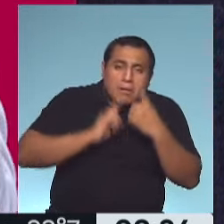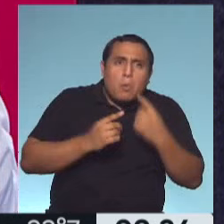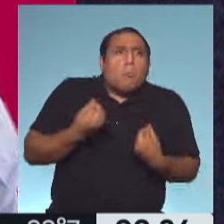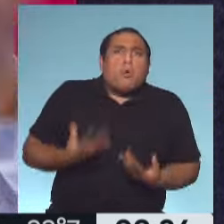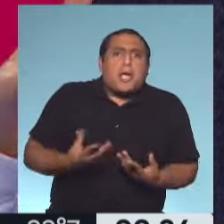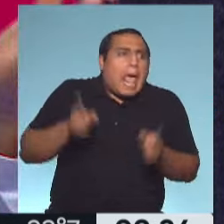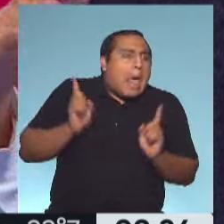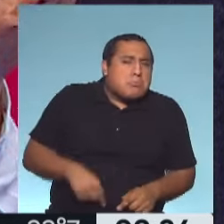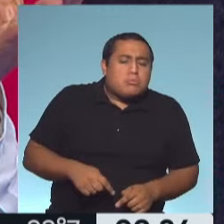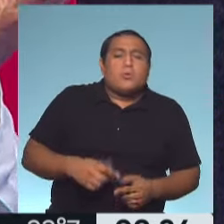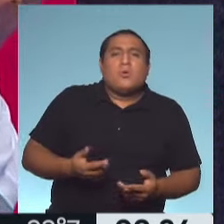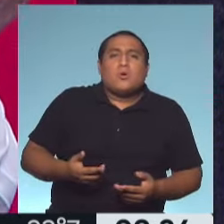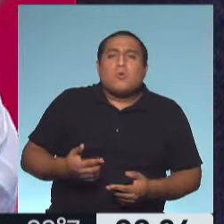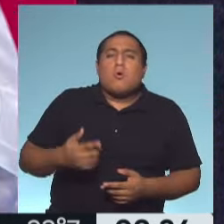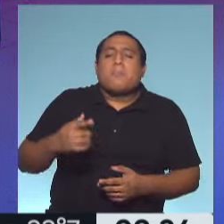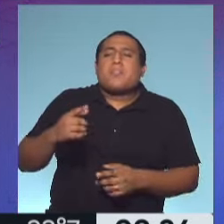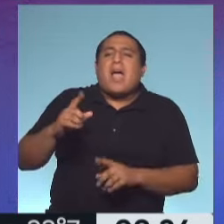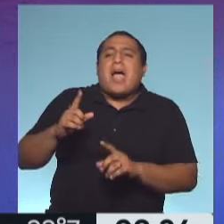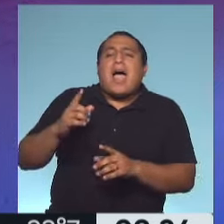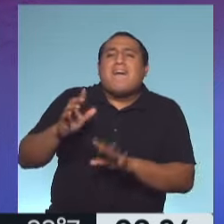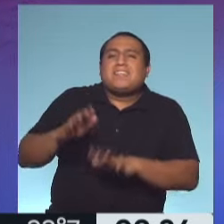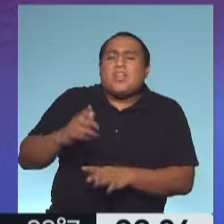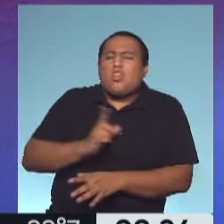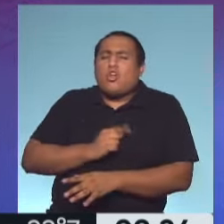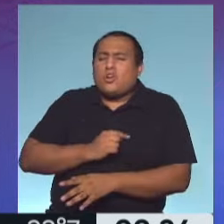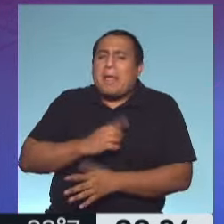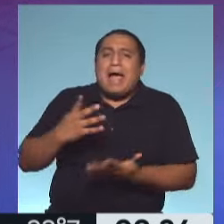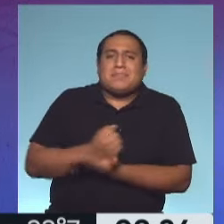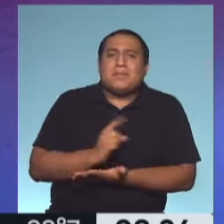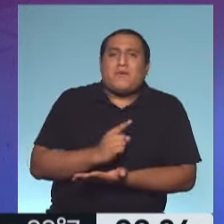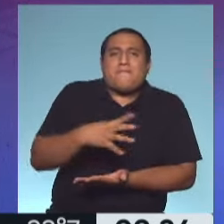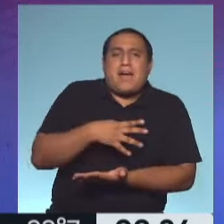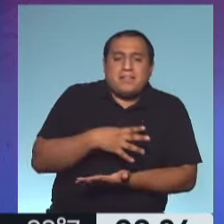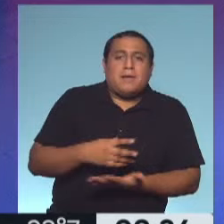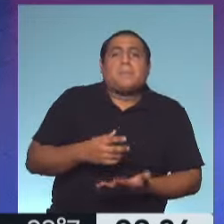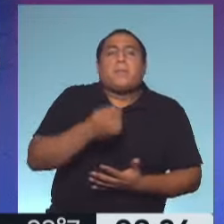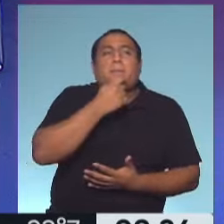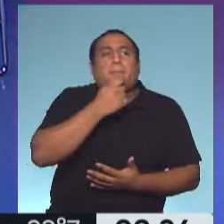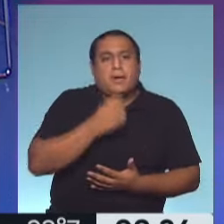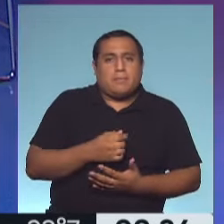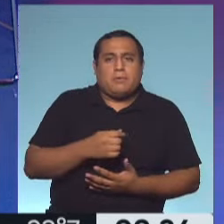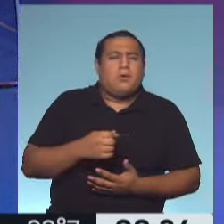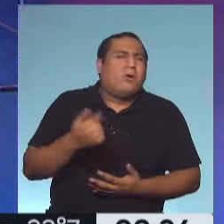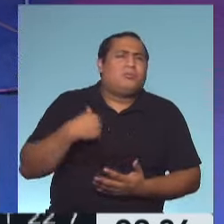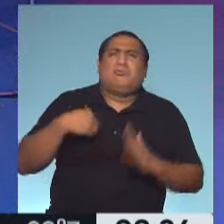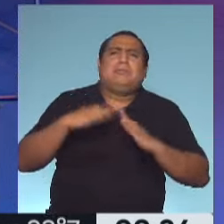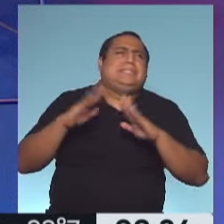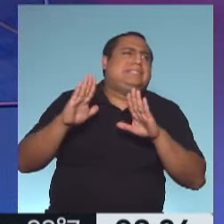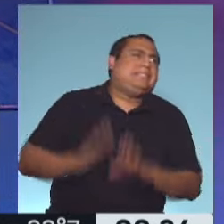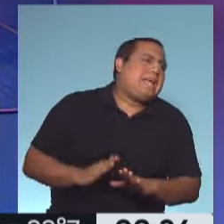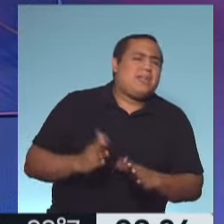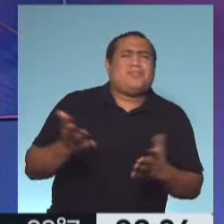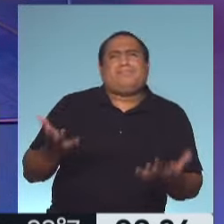terminar de duelar algo. Por ejemplo, hay veces que estamos así como, pero nos tienen encerrados, nos tienen encerrados.